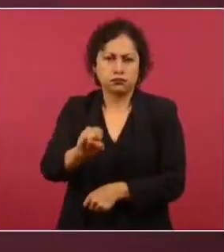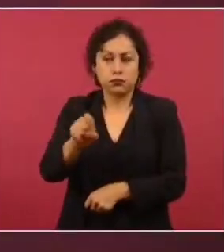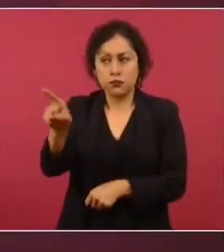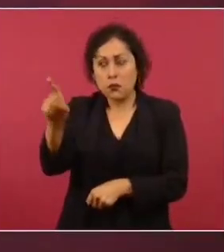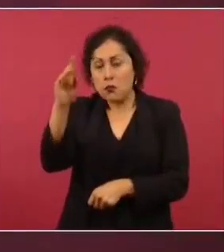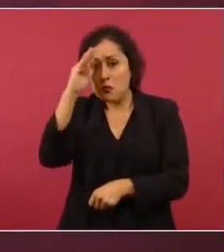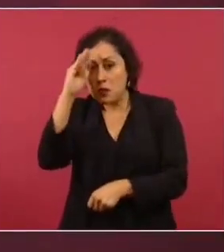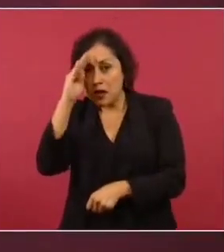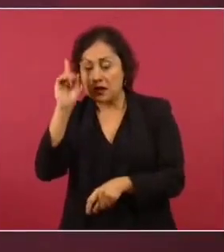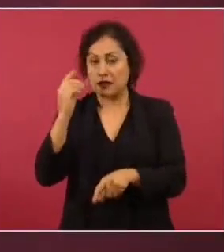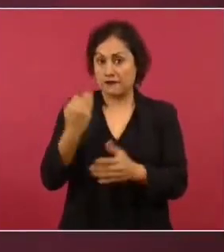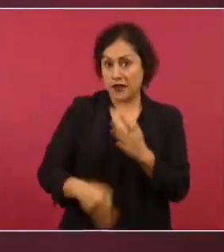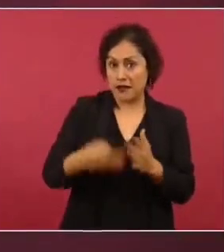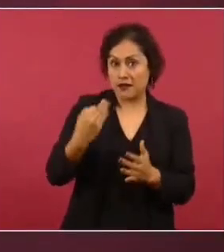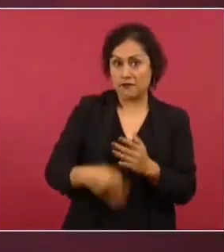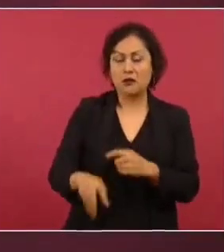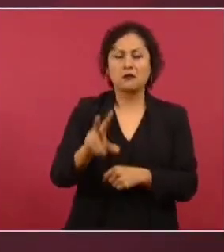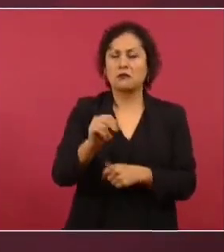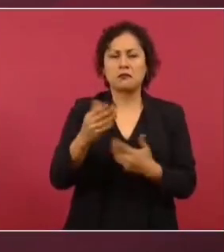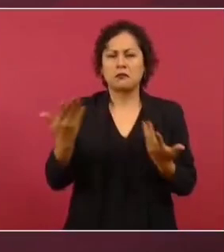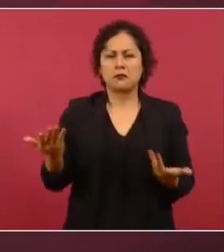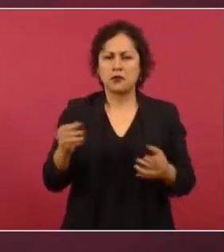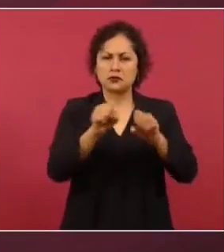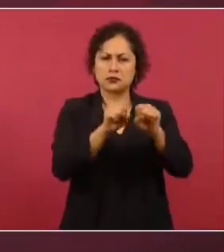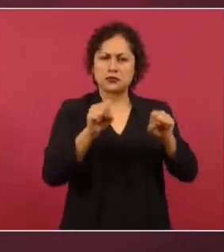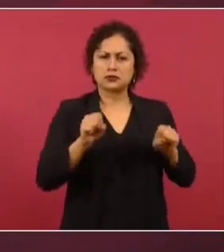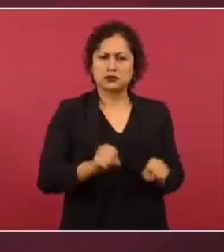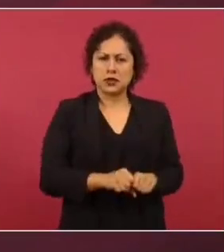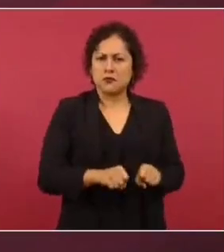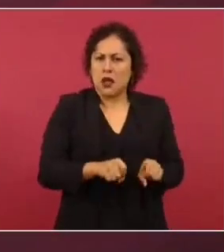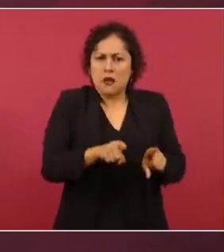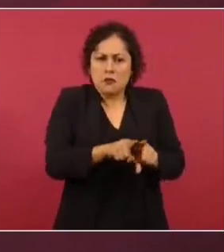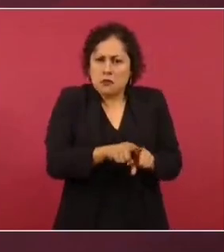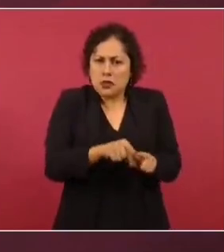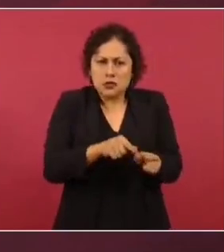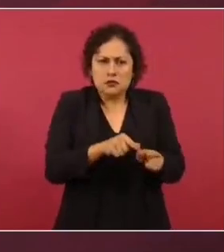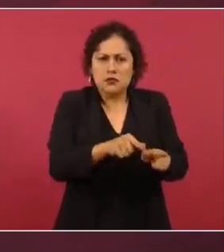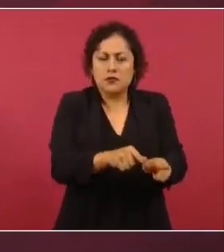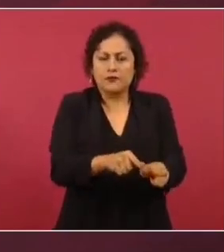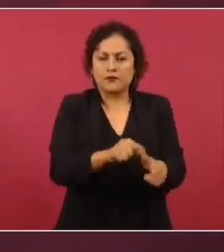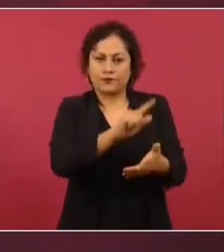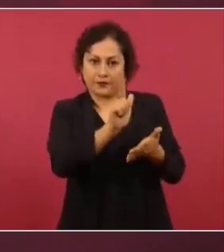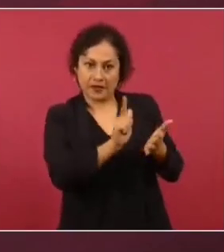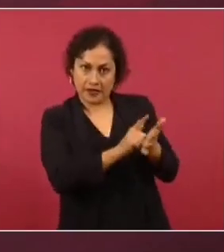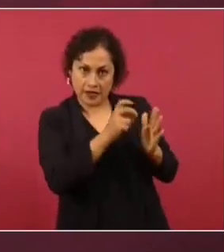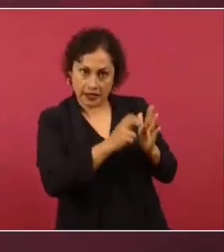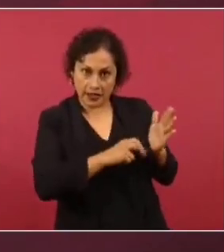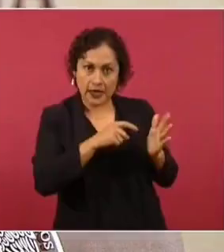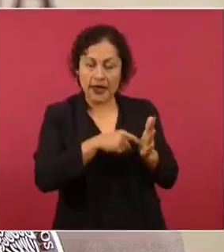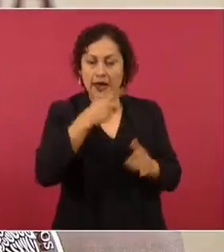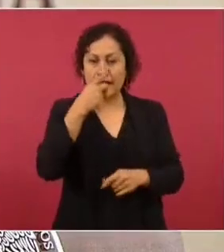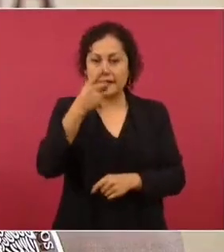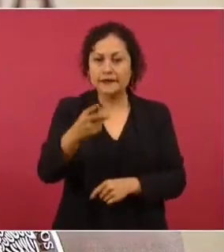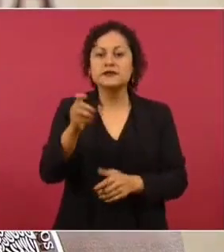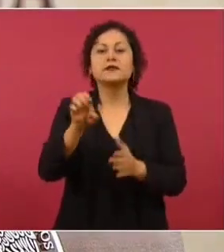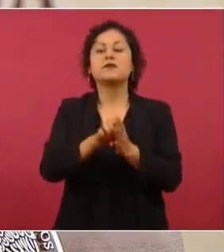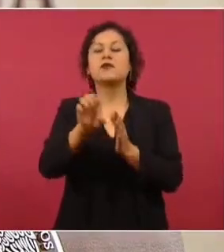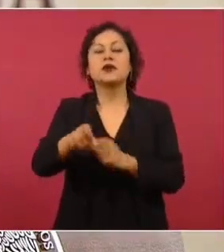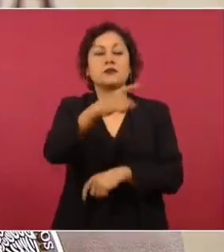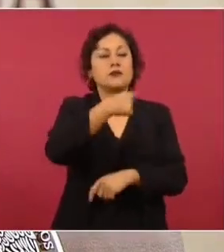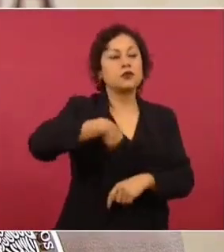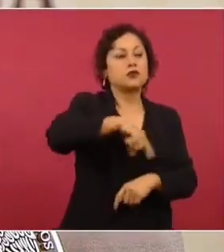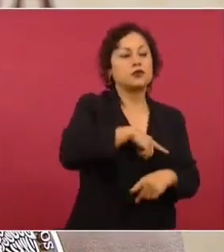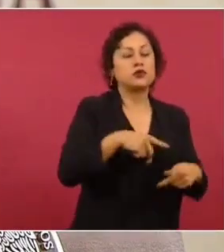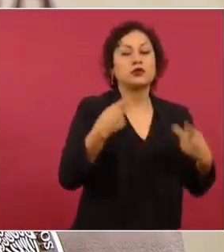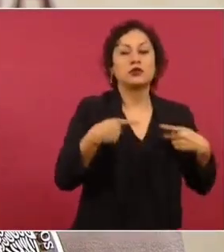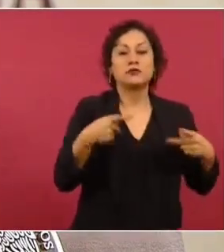seguir operando de la misma manera, con un añadido. Ahora, en lugar de que los mexicanos tengamos que esperar hasta el miércoles para que